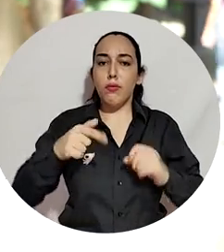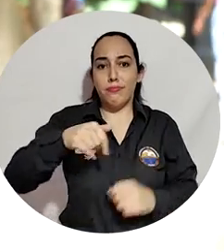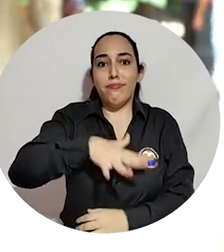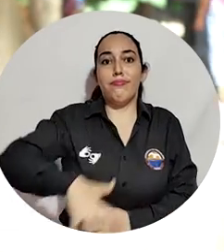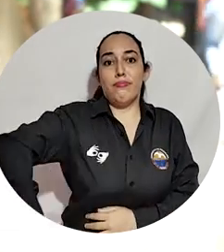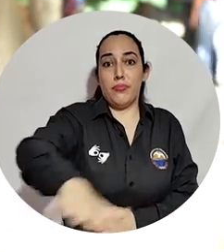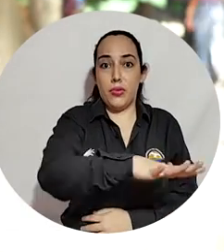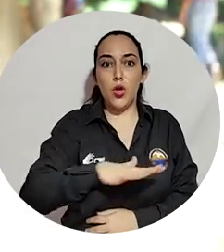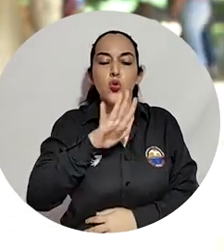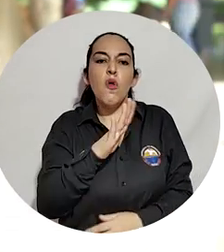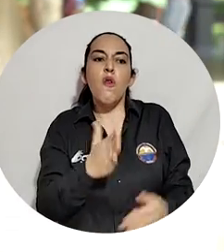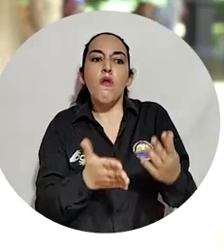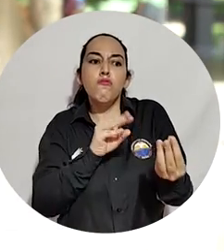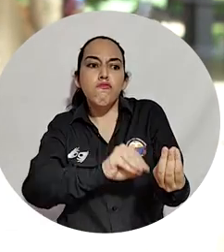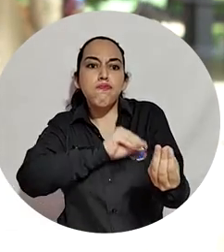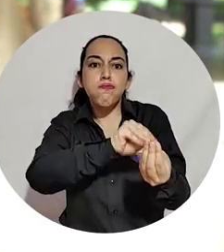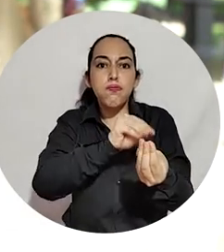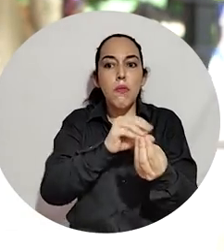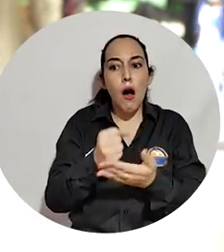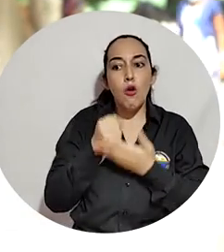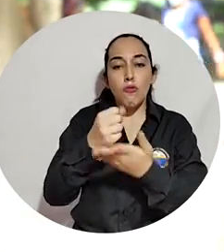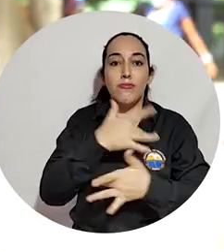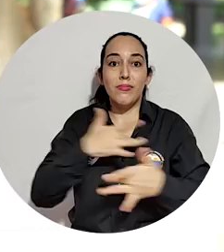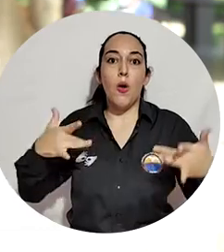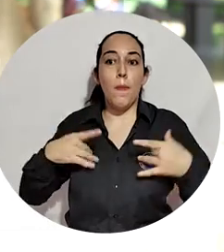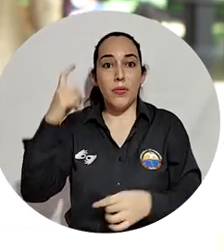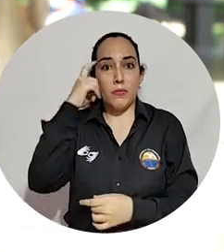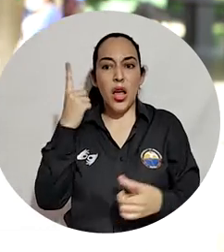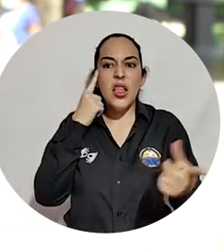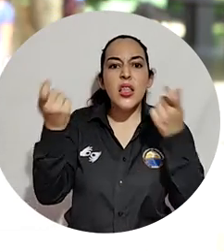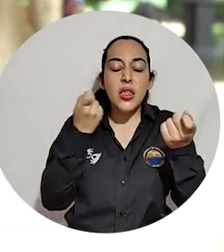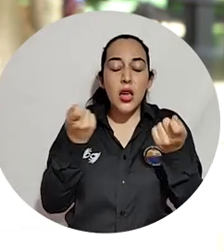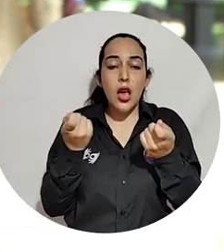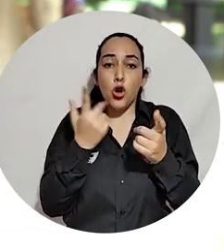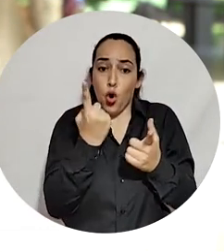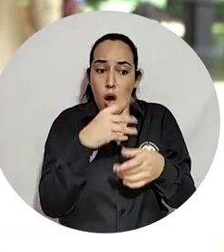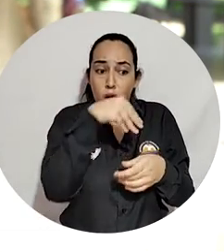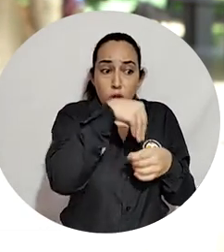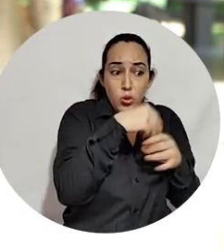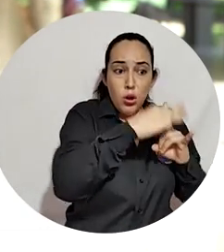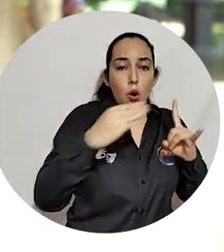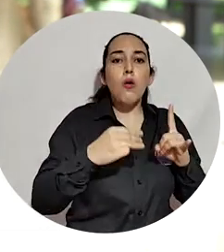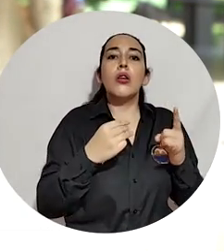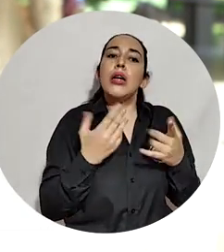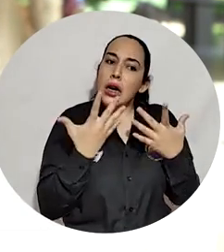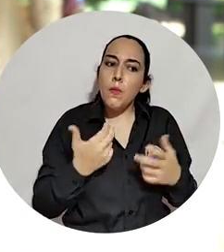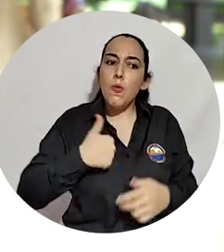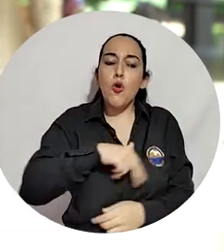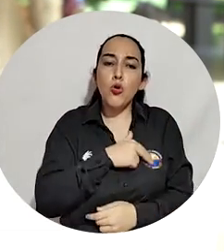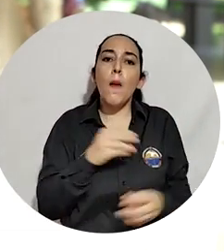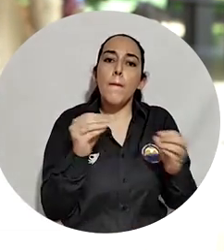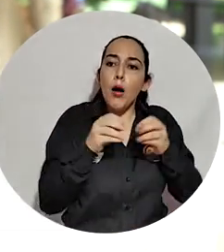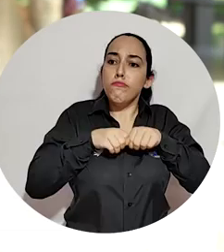Programa de Atención Psicológica hemos creado la Estrategia de Facilitadores en Salud Mental y esta estrategia no solamente la venimos desarrollando dentro de la universidad sino que nos